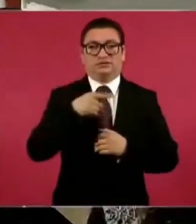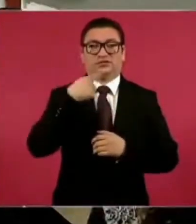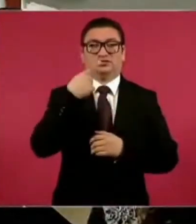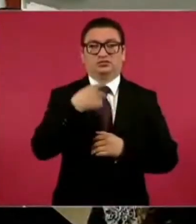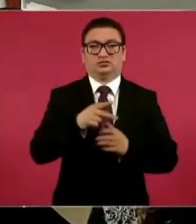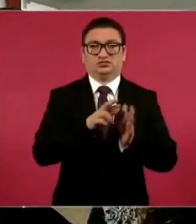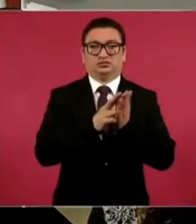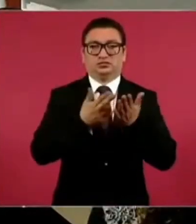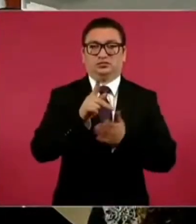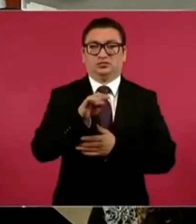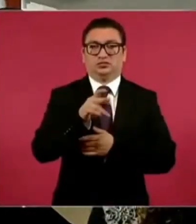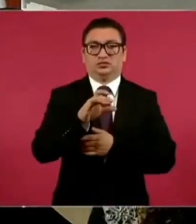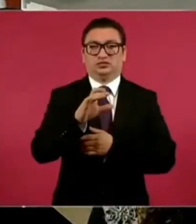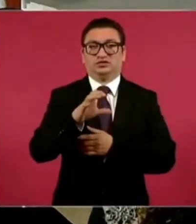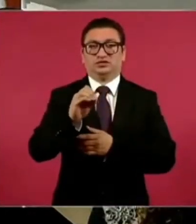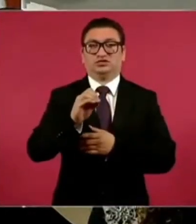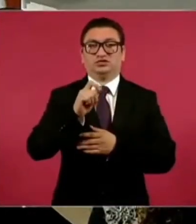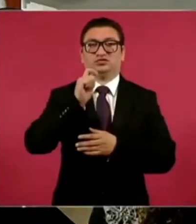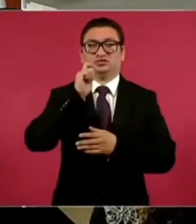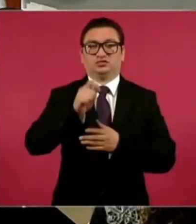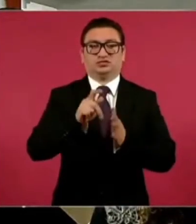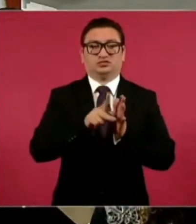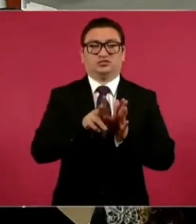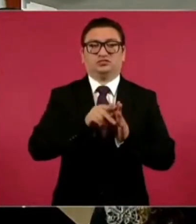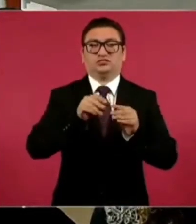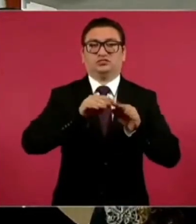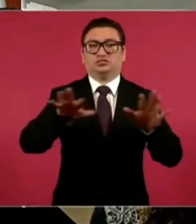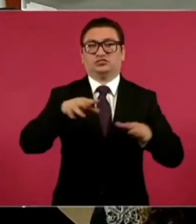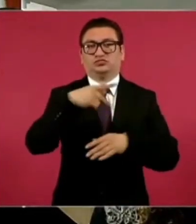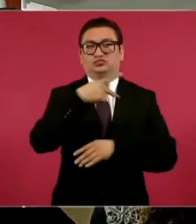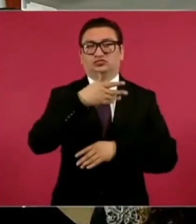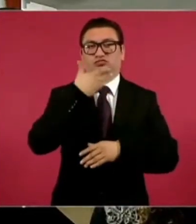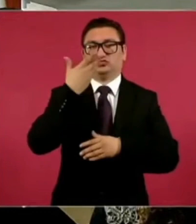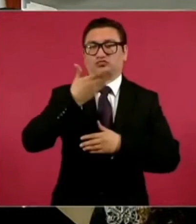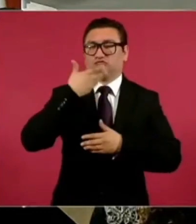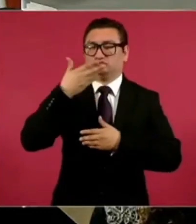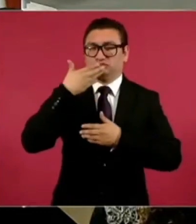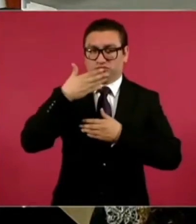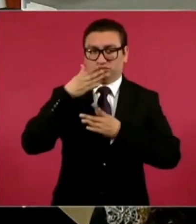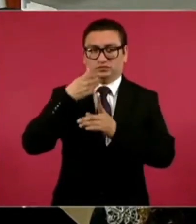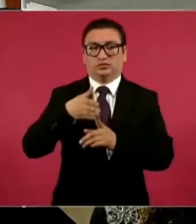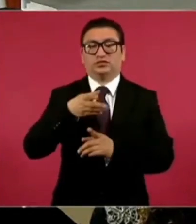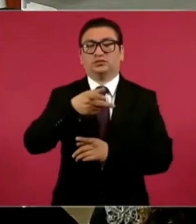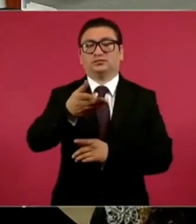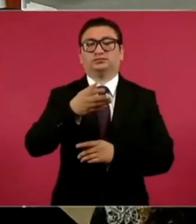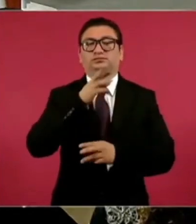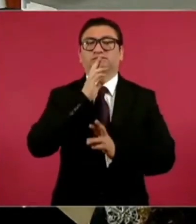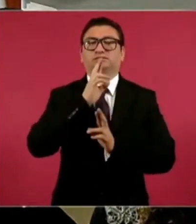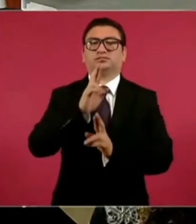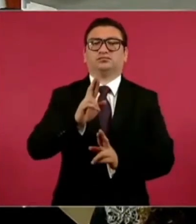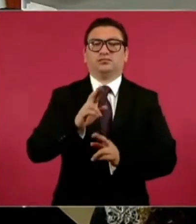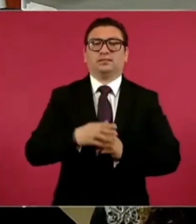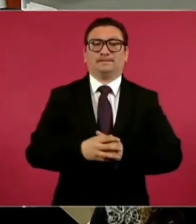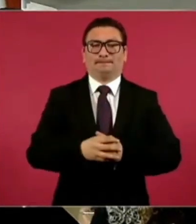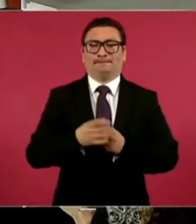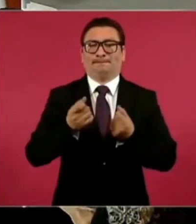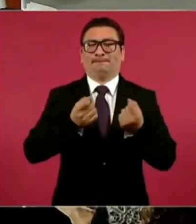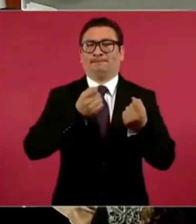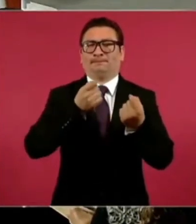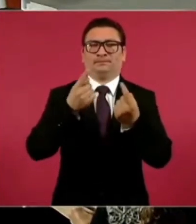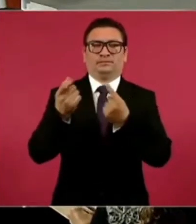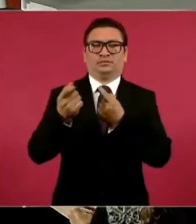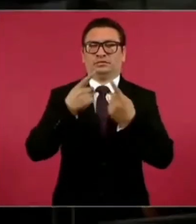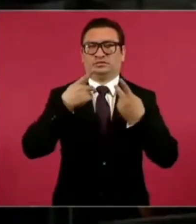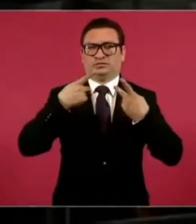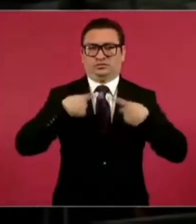en un boletín del conservadurismo. Presidente, ¿qué responde en torno a algunos de los señalamientos que